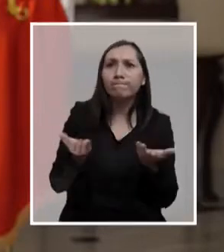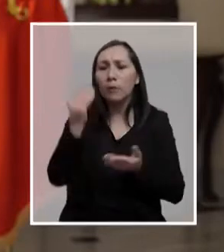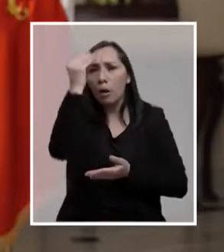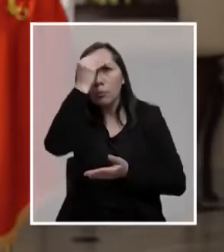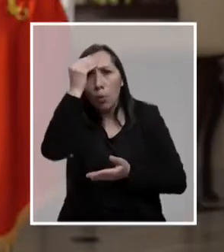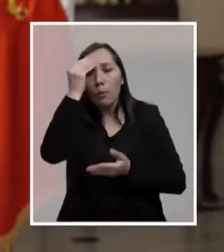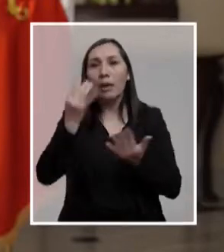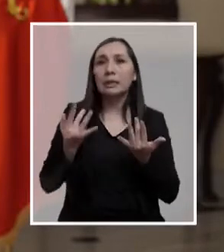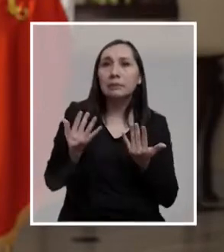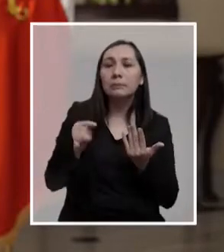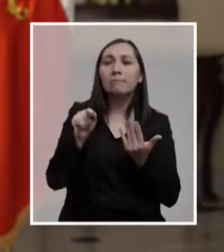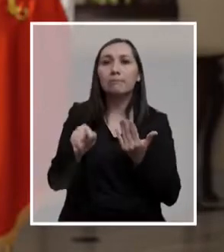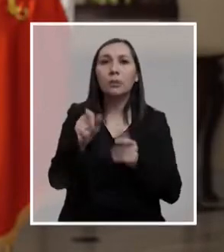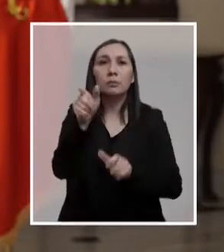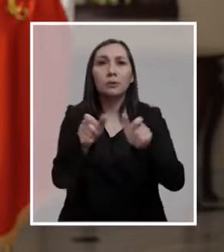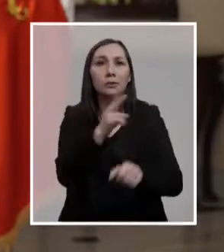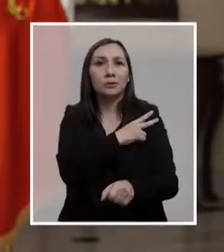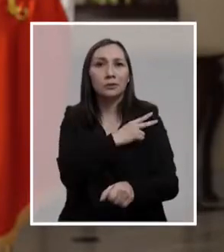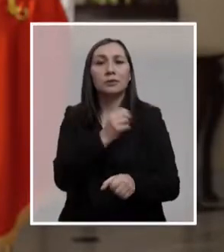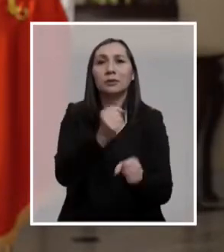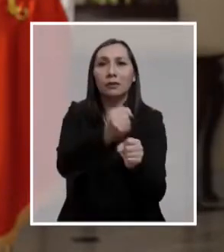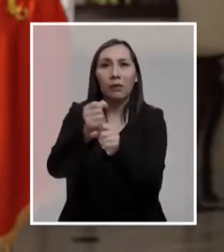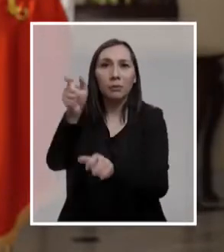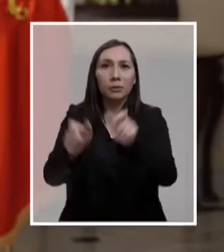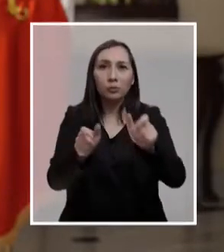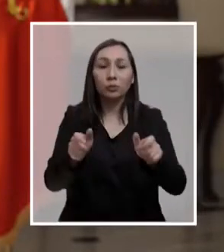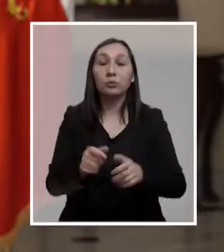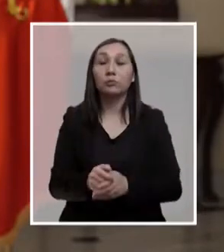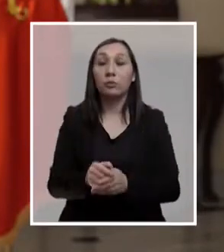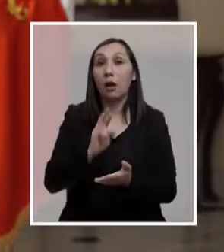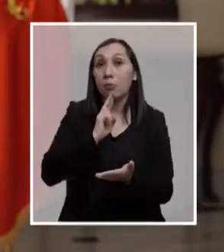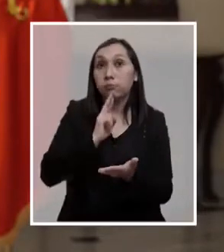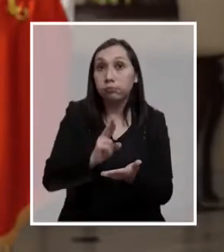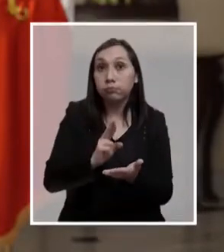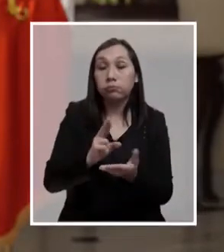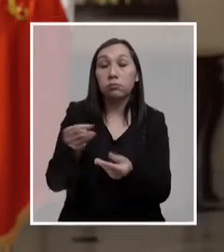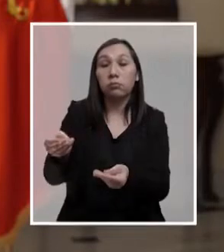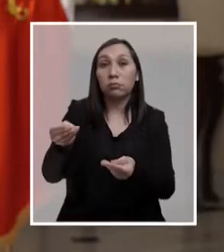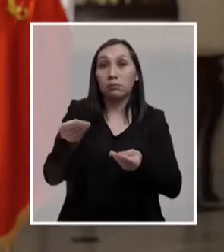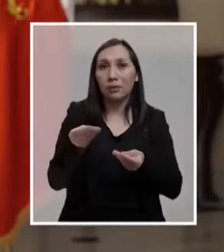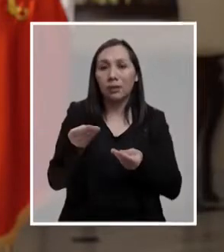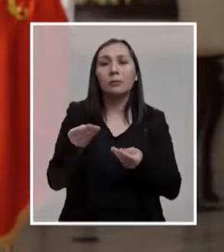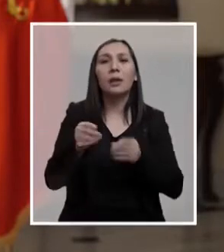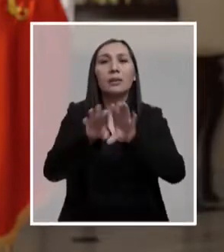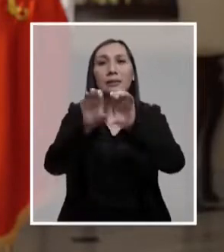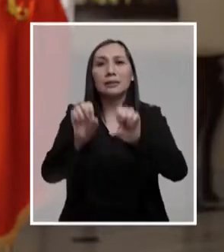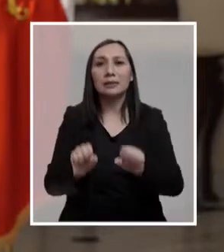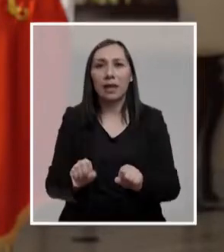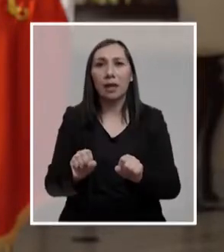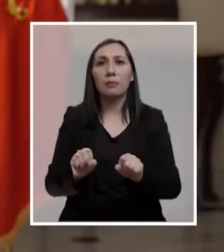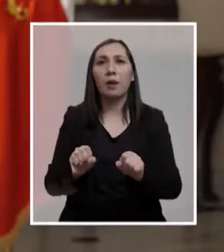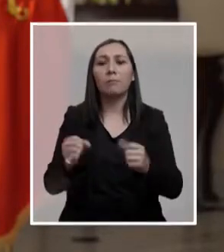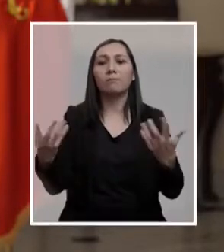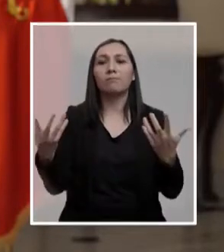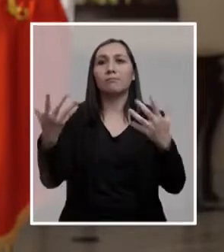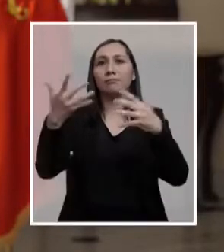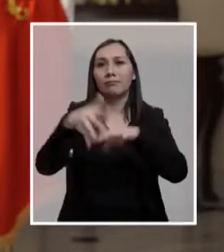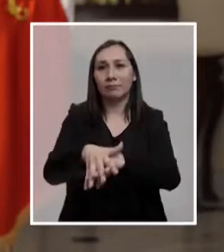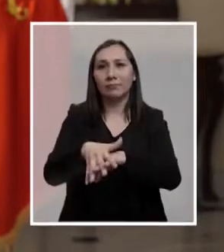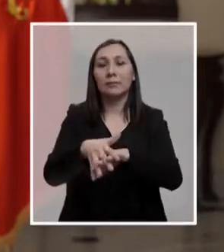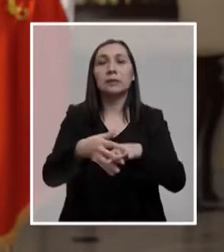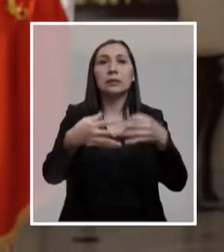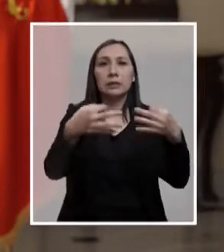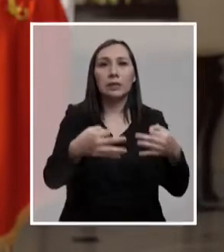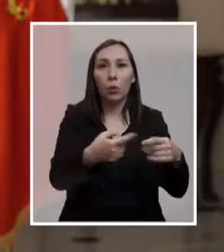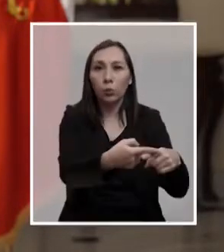y esperanzas de empleadores y trabajadores. El resultado ha sido un sistema en el que se combinan componentes